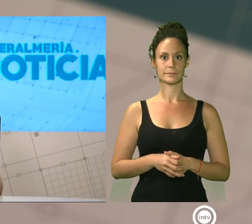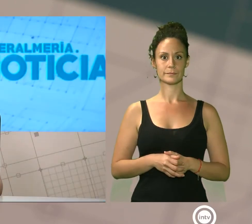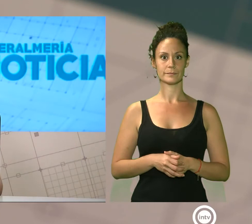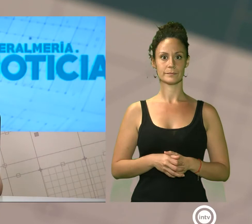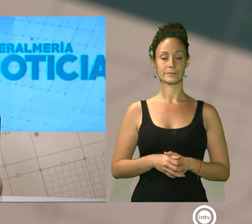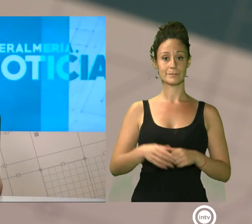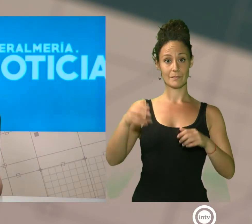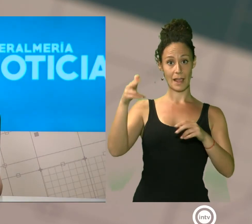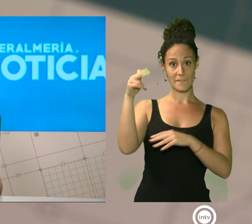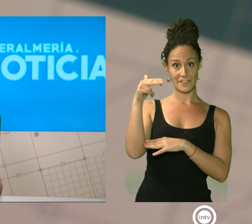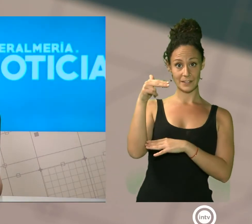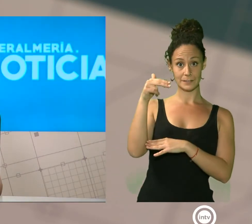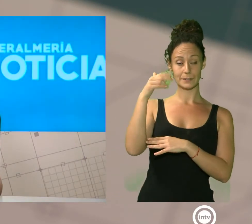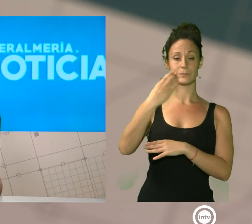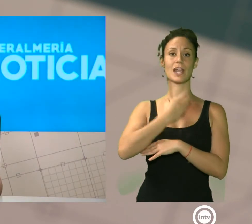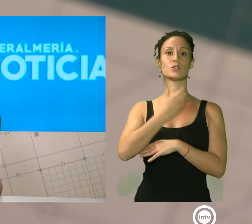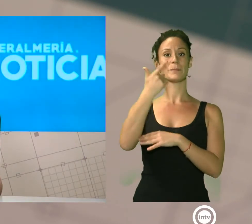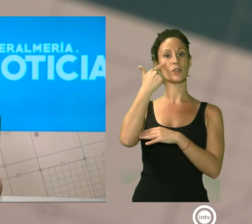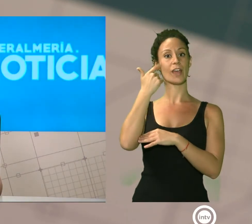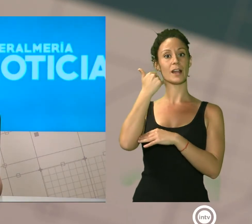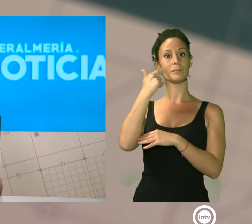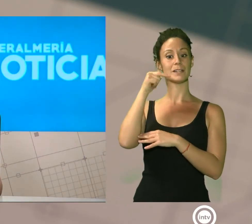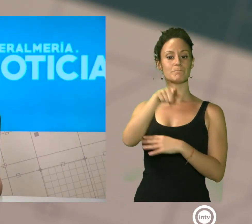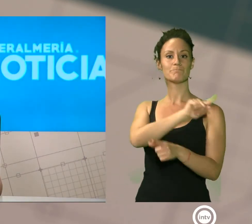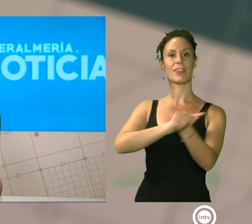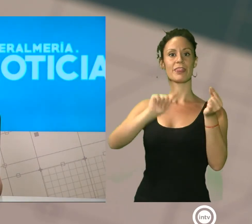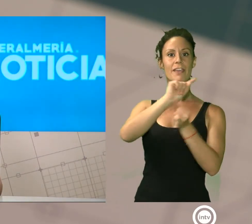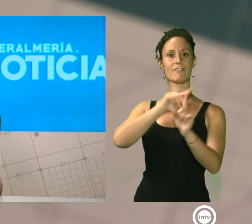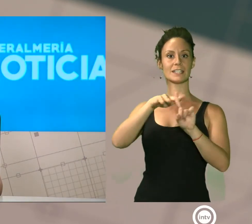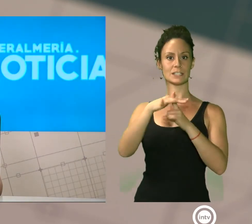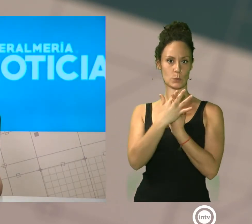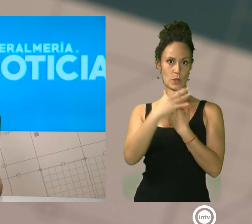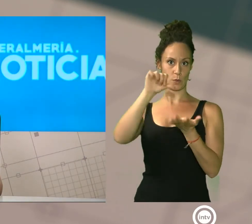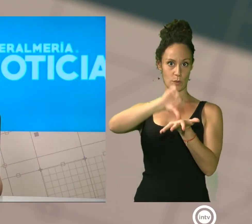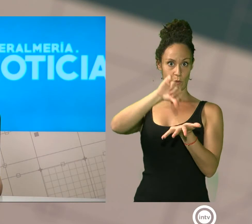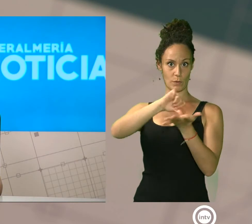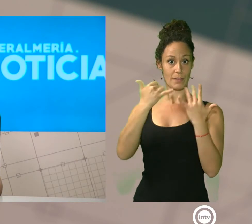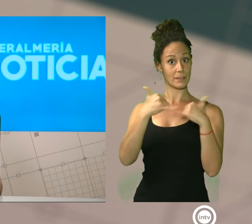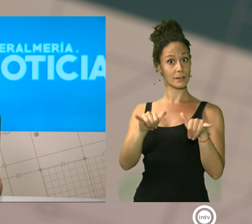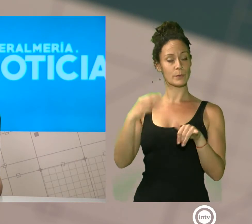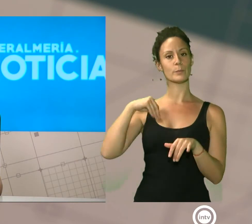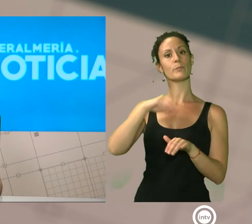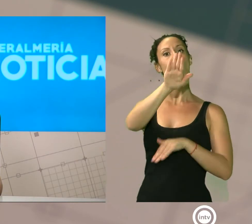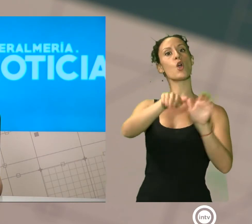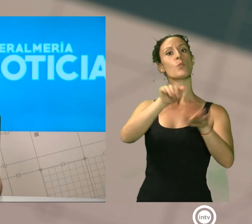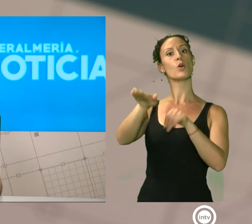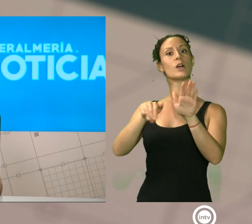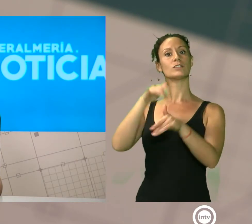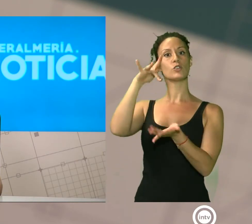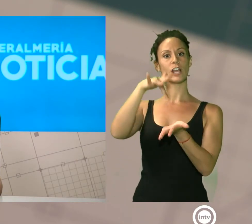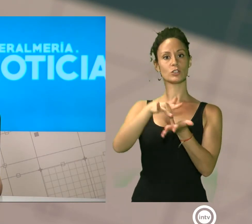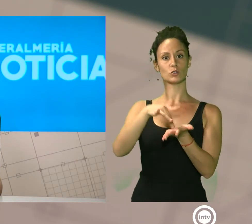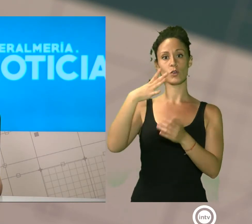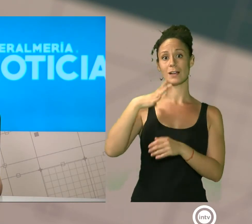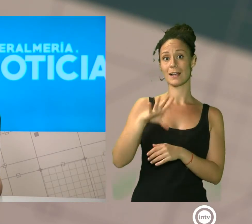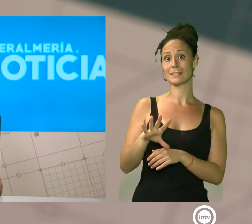El viernes se celebró en el Ayuntamiento de Almería el debate de Estado de la ciudad, una convocatoria que se produce prácticamente en